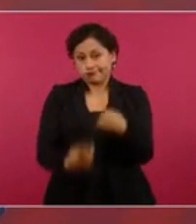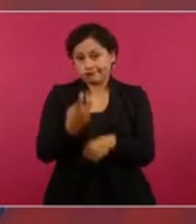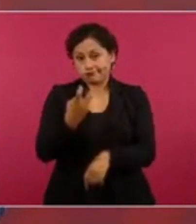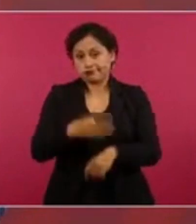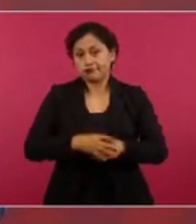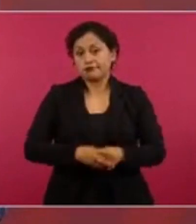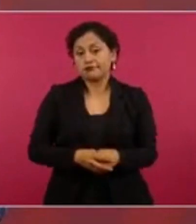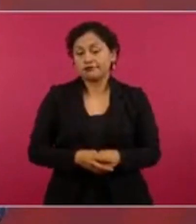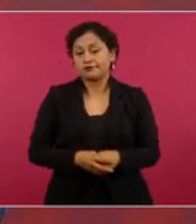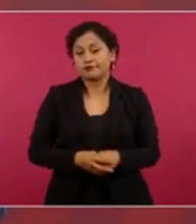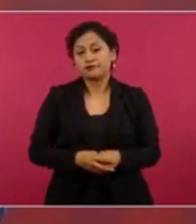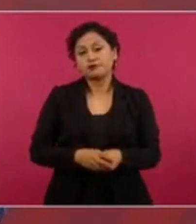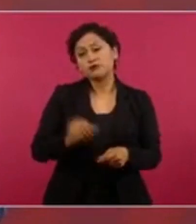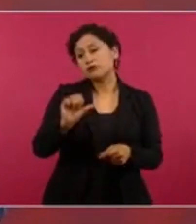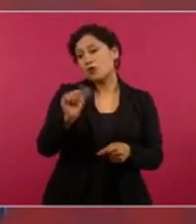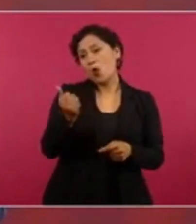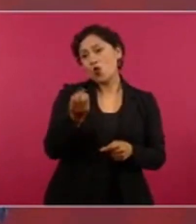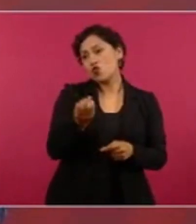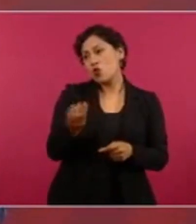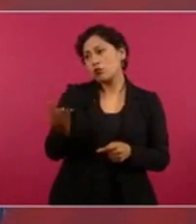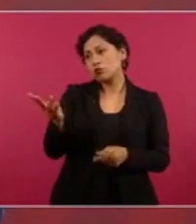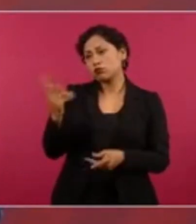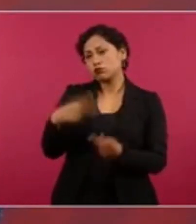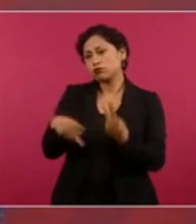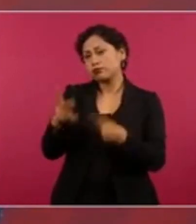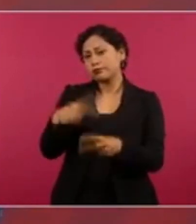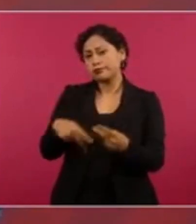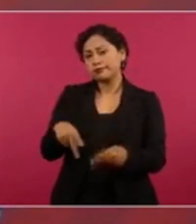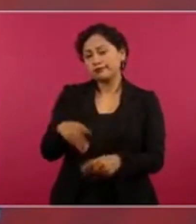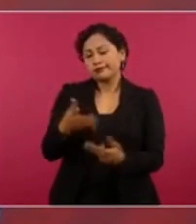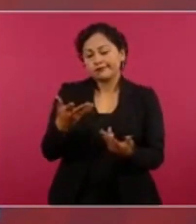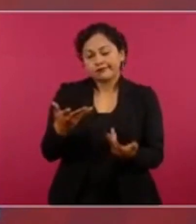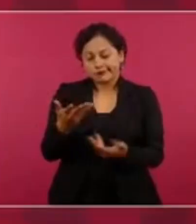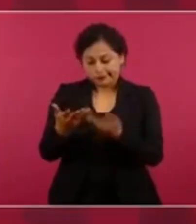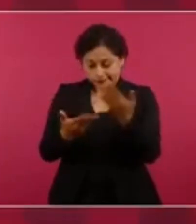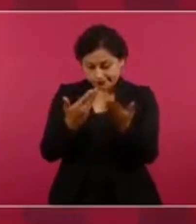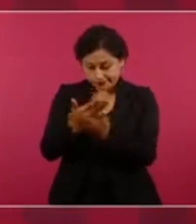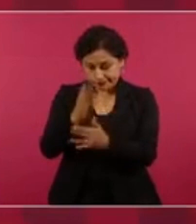Yo además es una actitud de, con todo respeto,